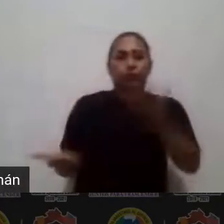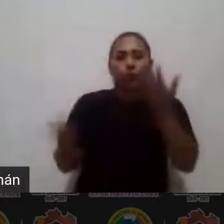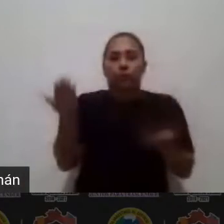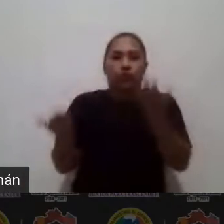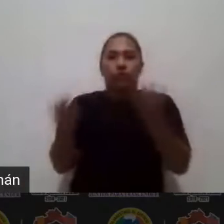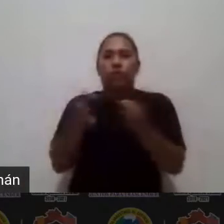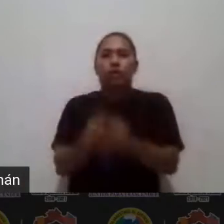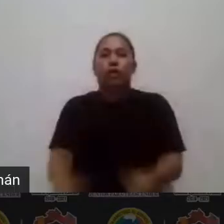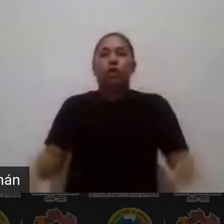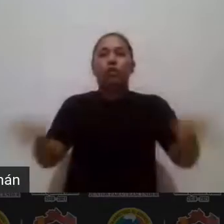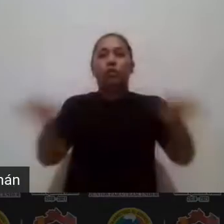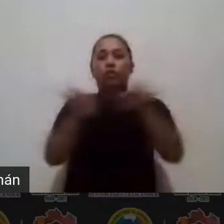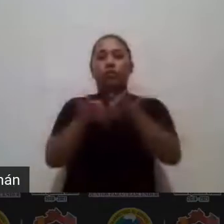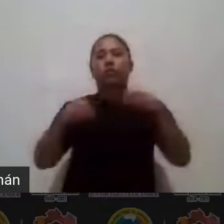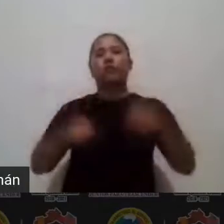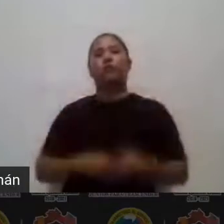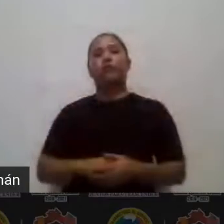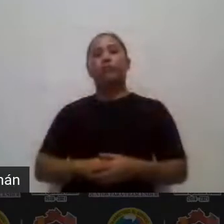bueno